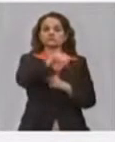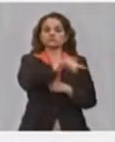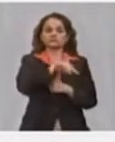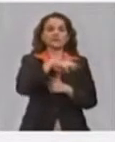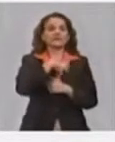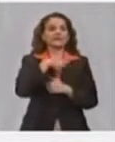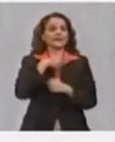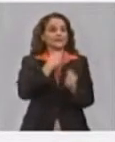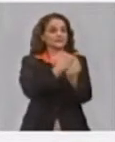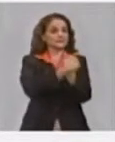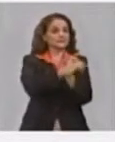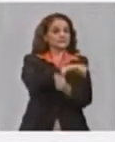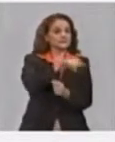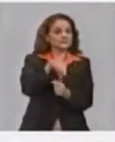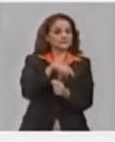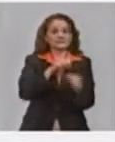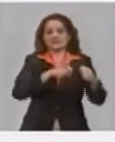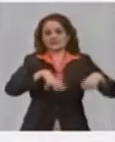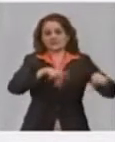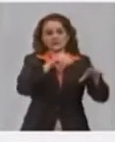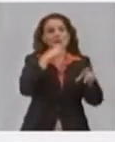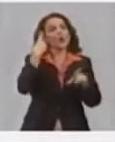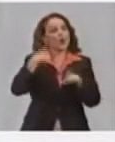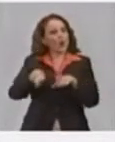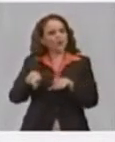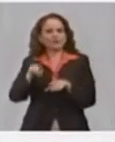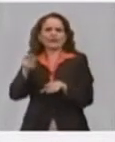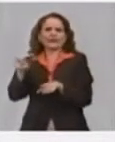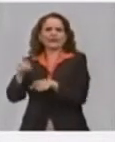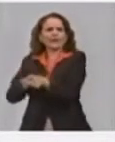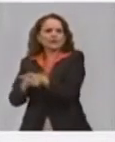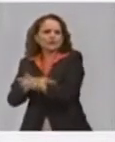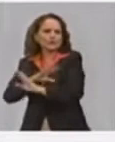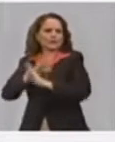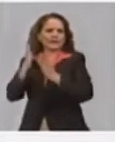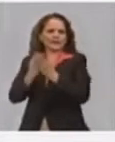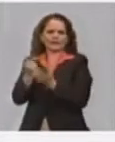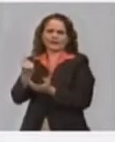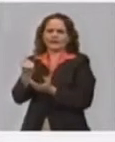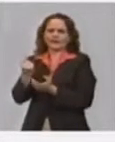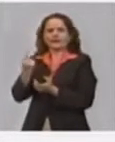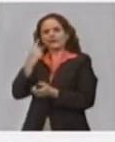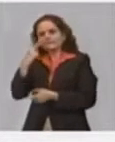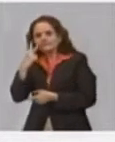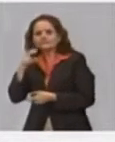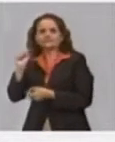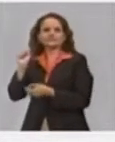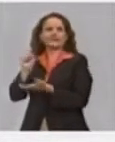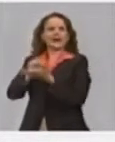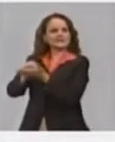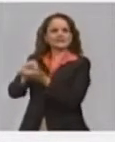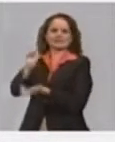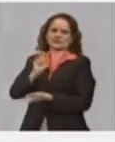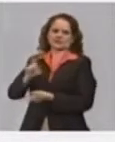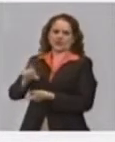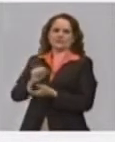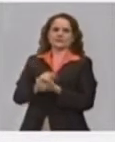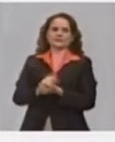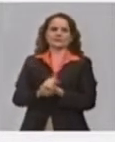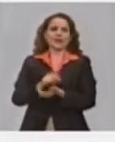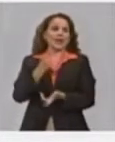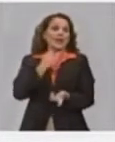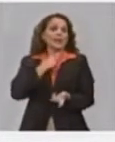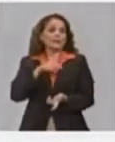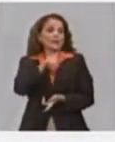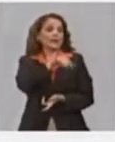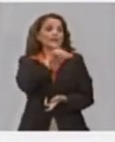normalmente se atienden por la gestión social, que son ante ingresos insuficientes. Aquí puede haber una persona que trabaje, pero que es un adulto mayor,